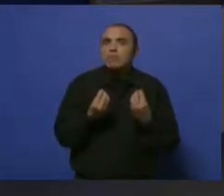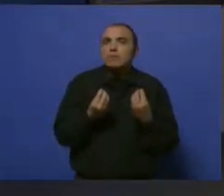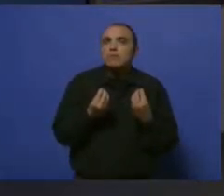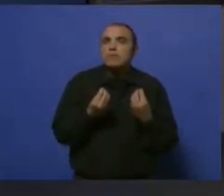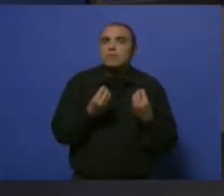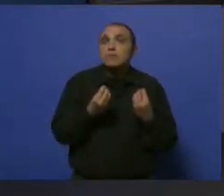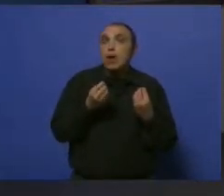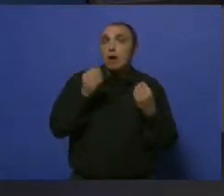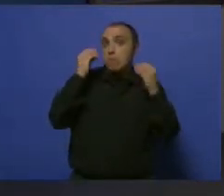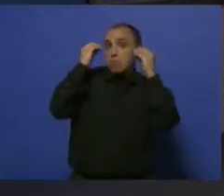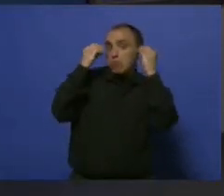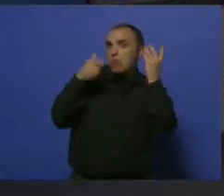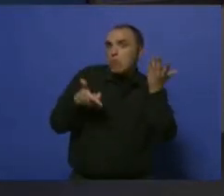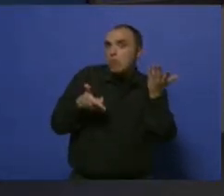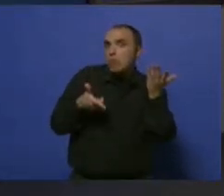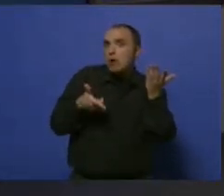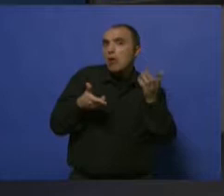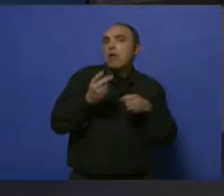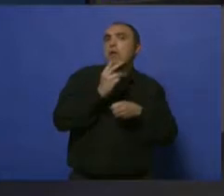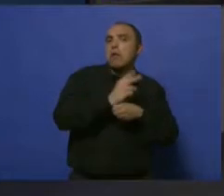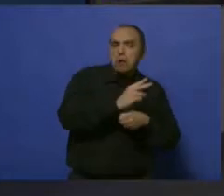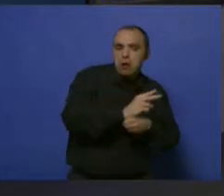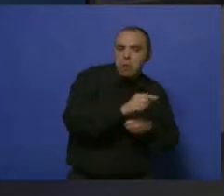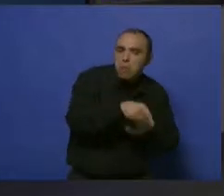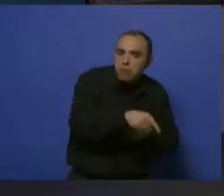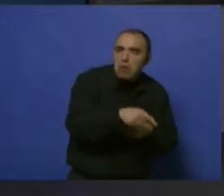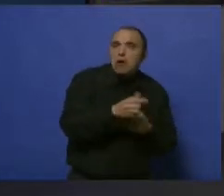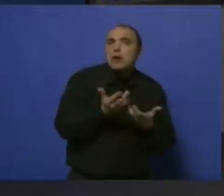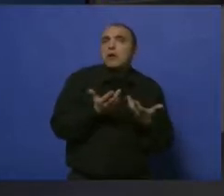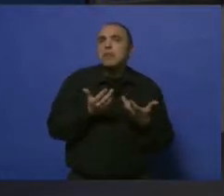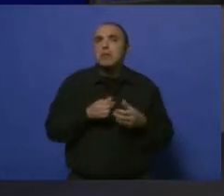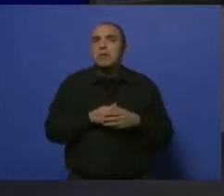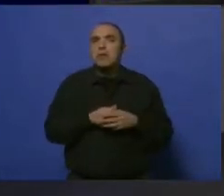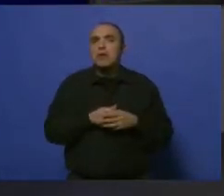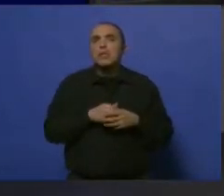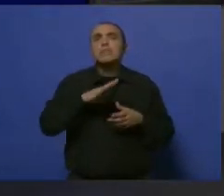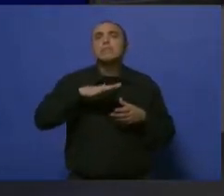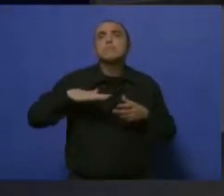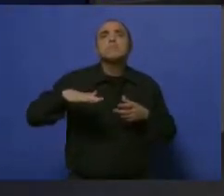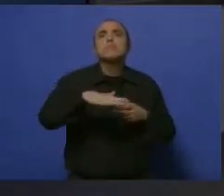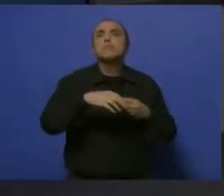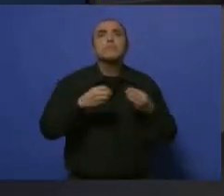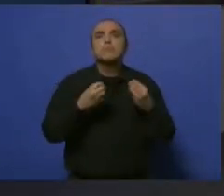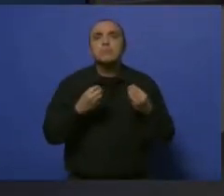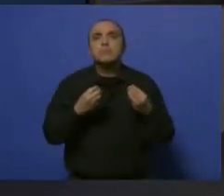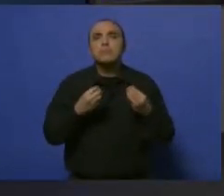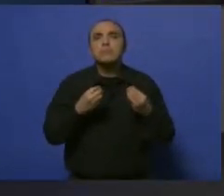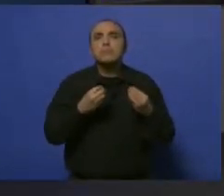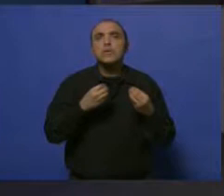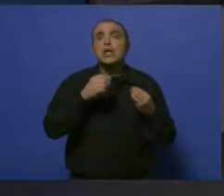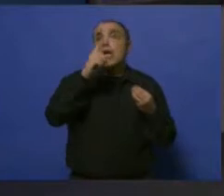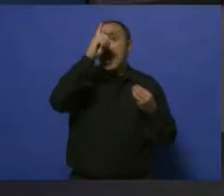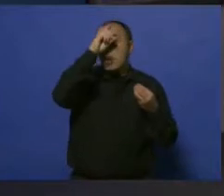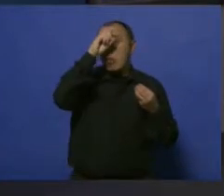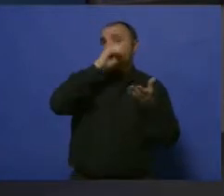preocupa. ¿Qué está pasando en la guardia? ¿Existe algún caso en la zona dentro del departamento? Sabemos que el hospital de Villamaría